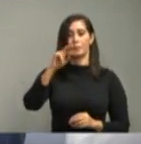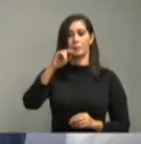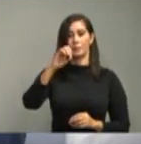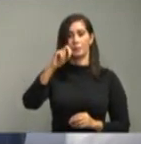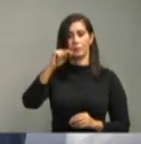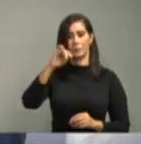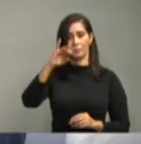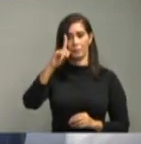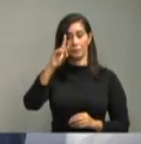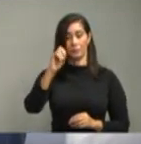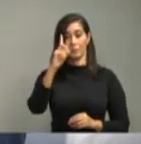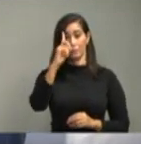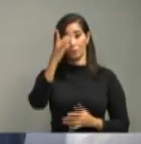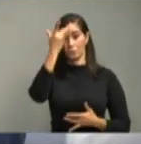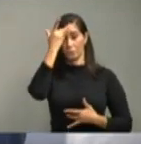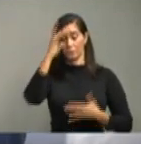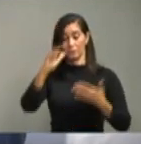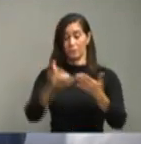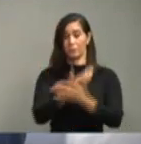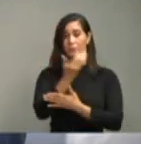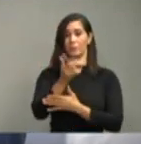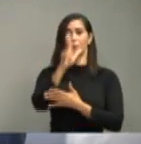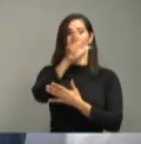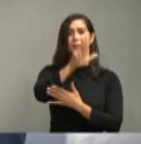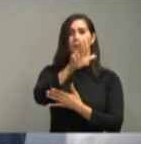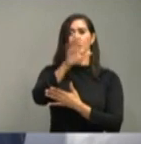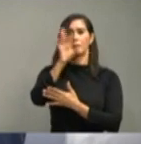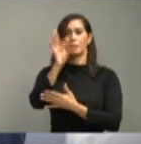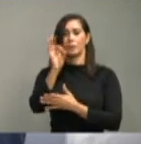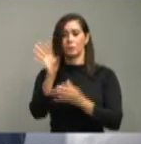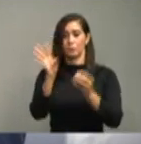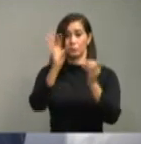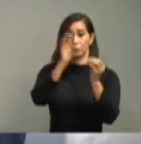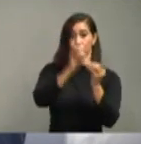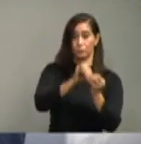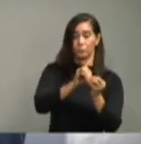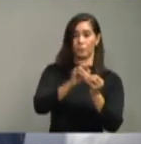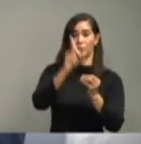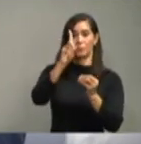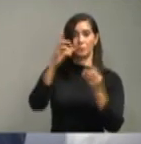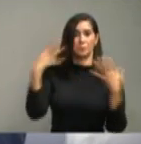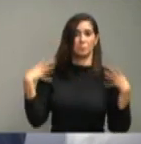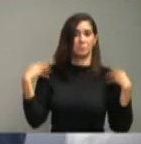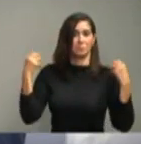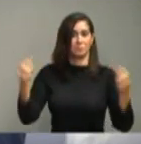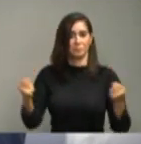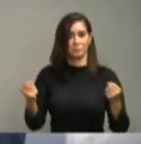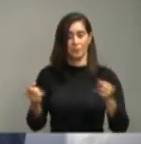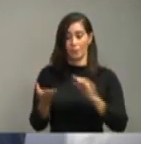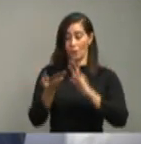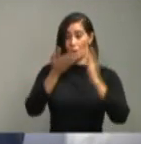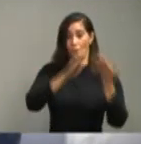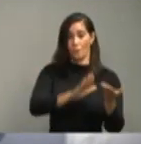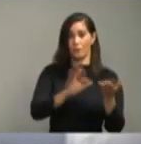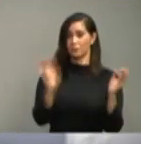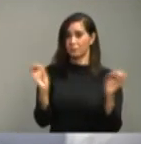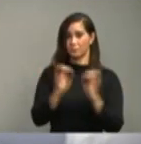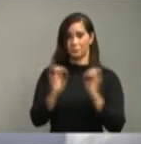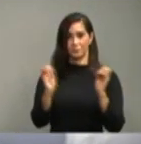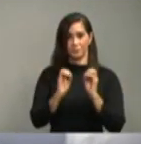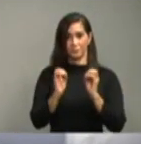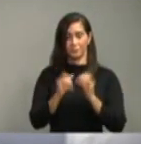1 caso nuevo, 39 acumulados, 1 recuperados, ningún fallecimiento.